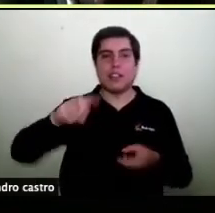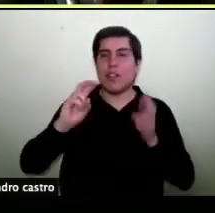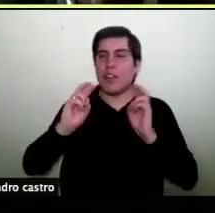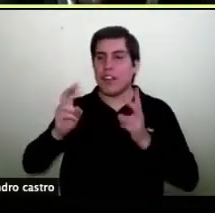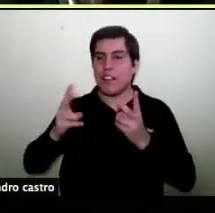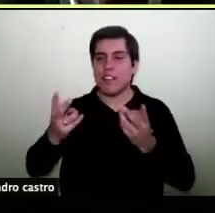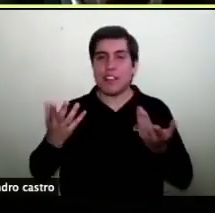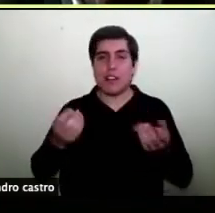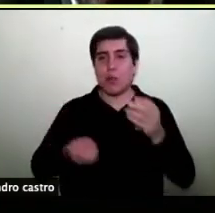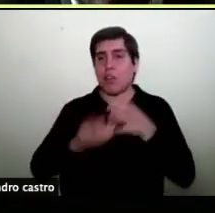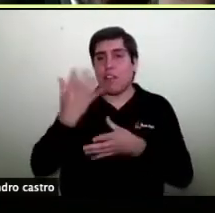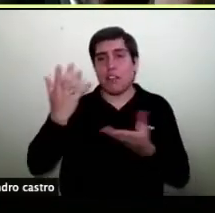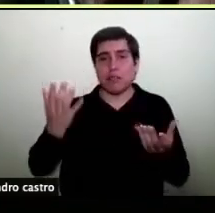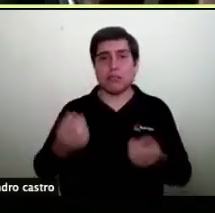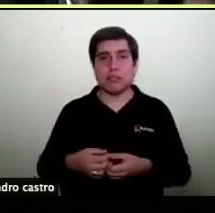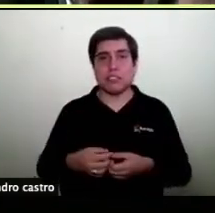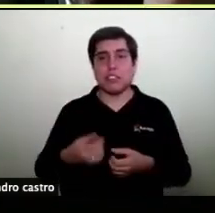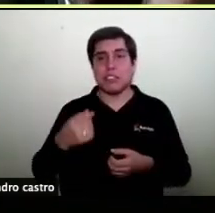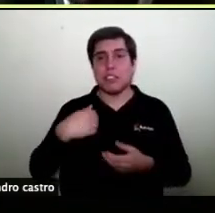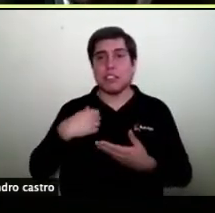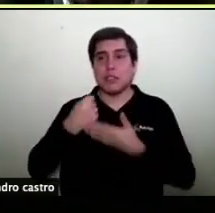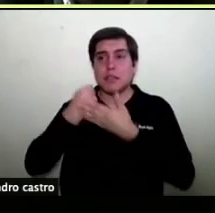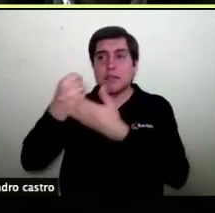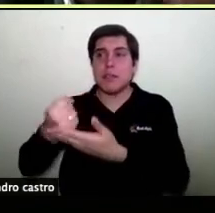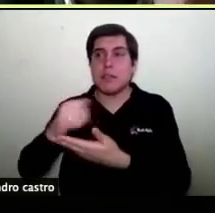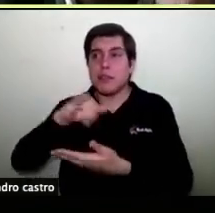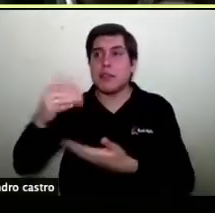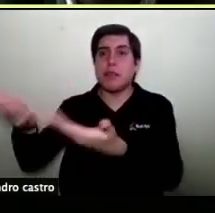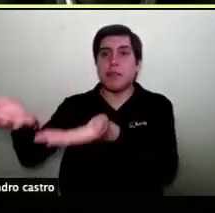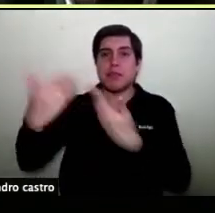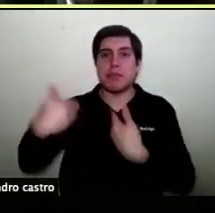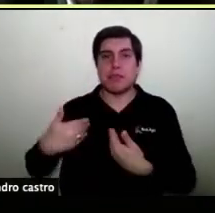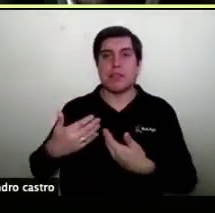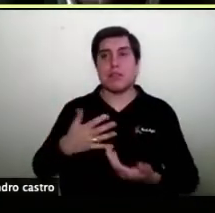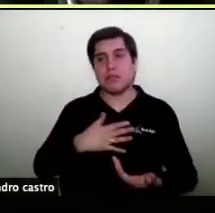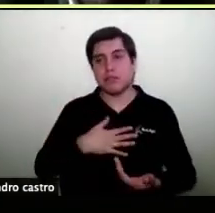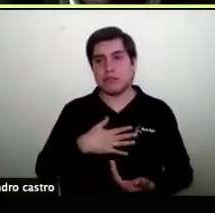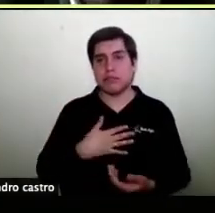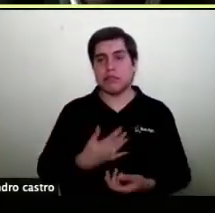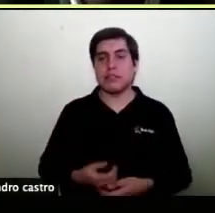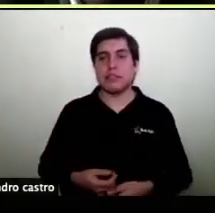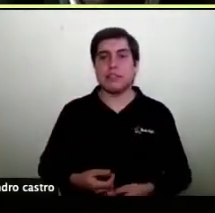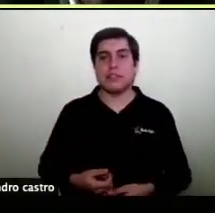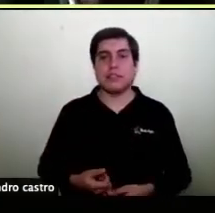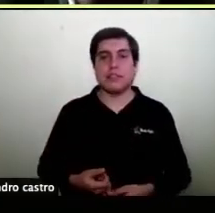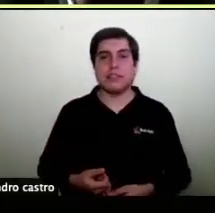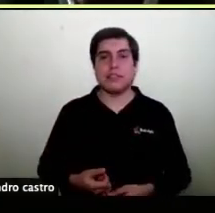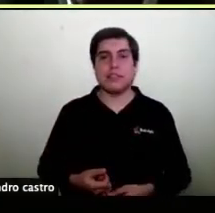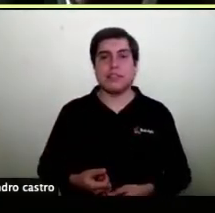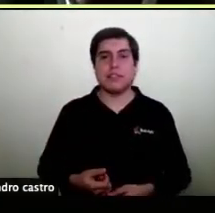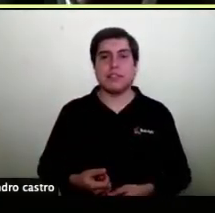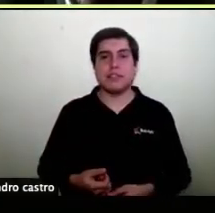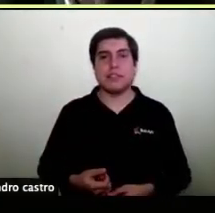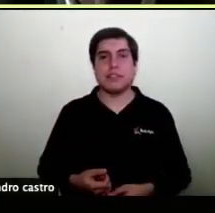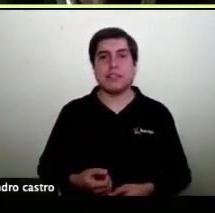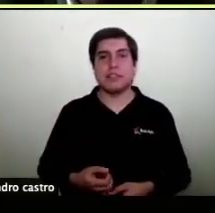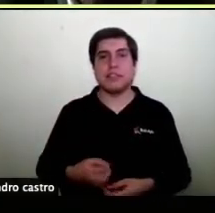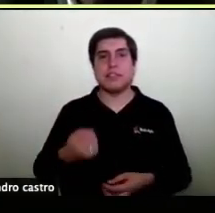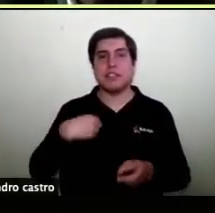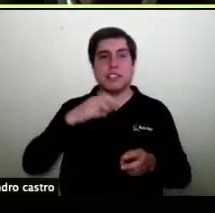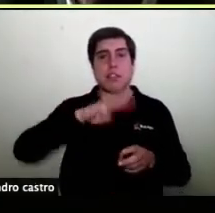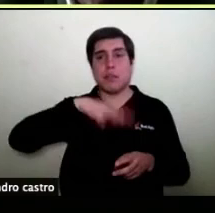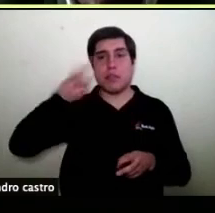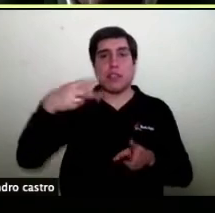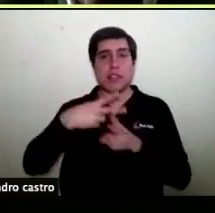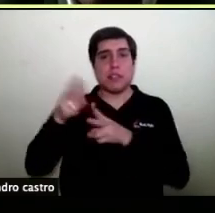de esta nueva realidad yo hago algo por alguien pero quiero recibir a cambio de eso también beneficio y sí que vamos construyendo Mónica vamos